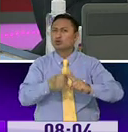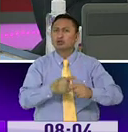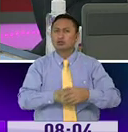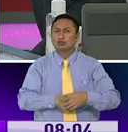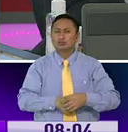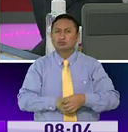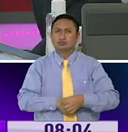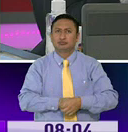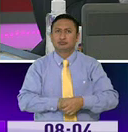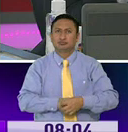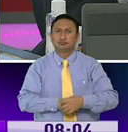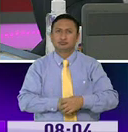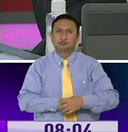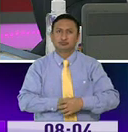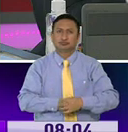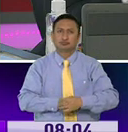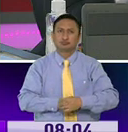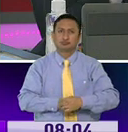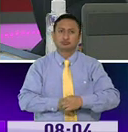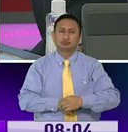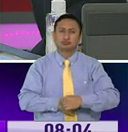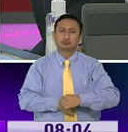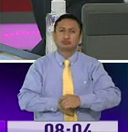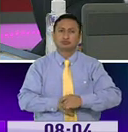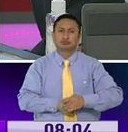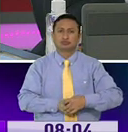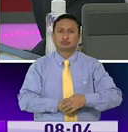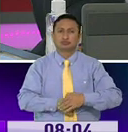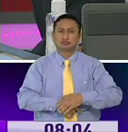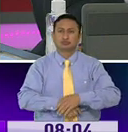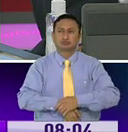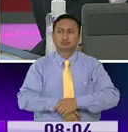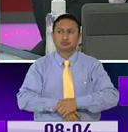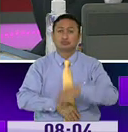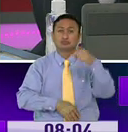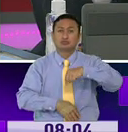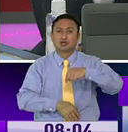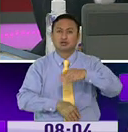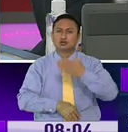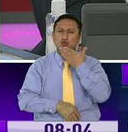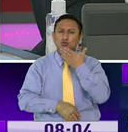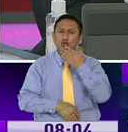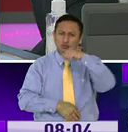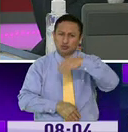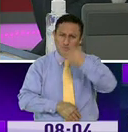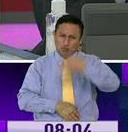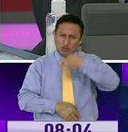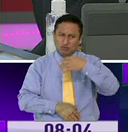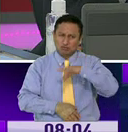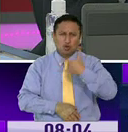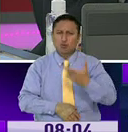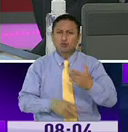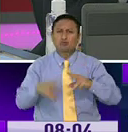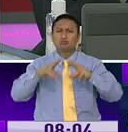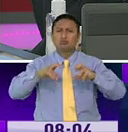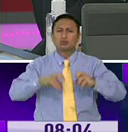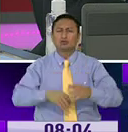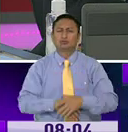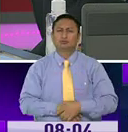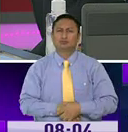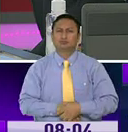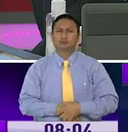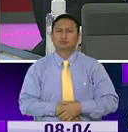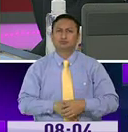están dentro de una coalición distinta. Tenemos localmente, ¿cómo está esta investigación que se está realizando?